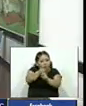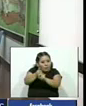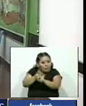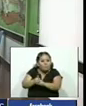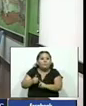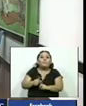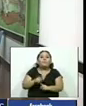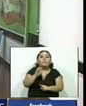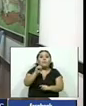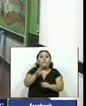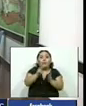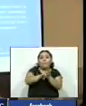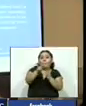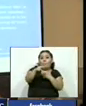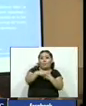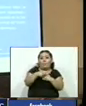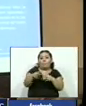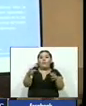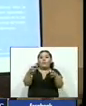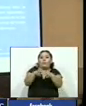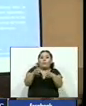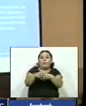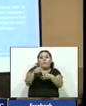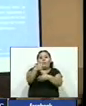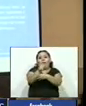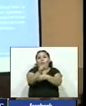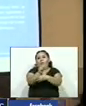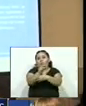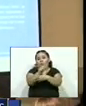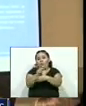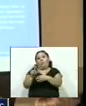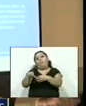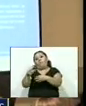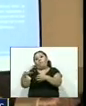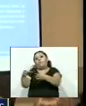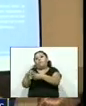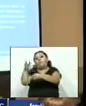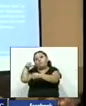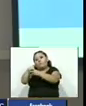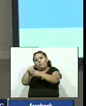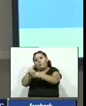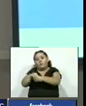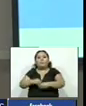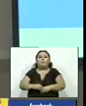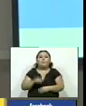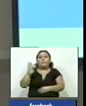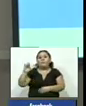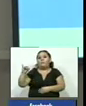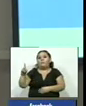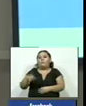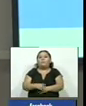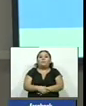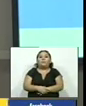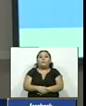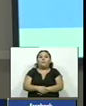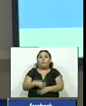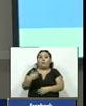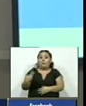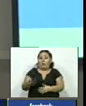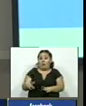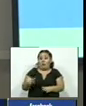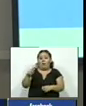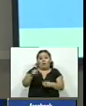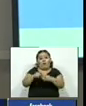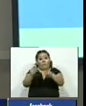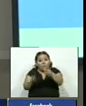según el programa conformado por Glasswing junto con el Banco Interamericano de Desarrollo en Salvador en 2014 le agregamos los costos